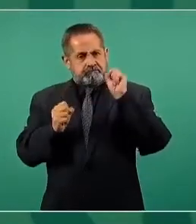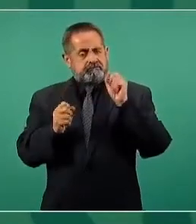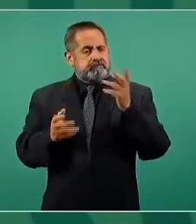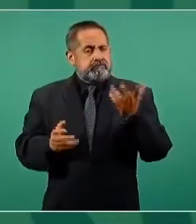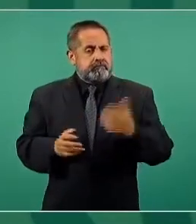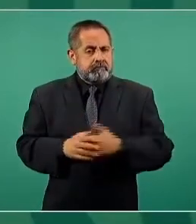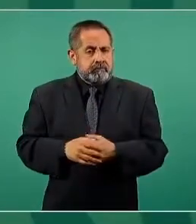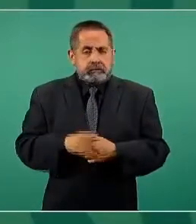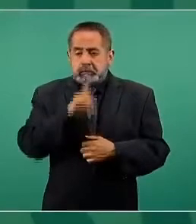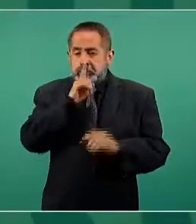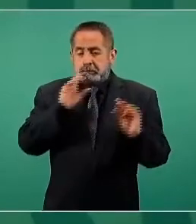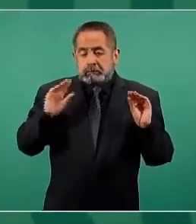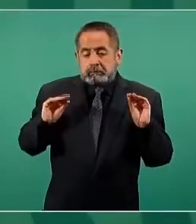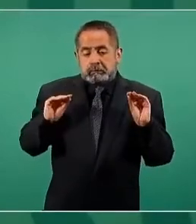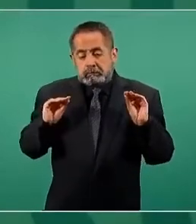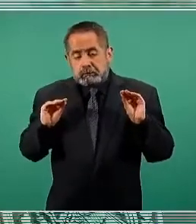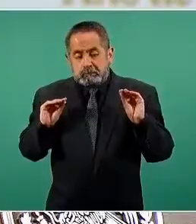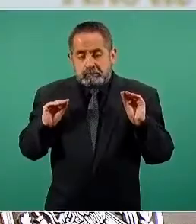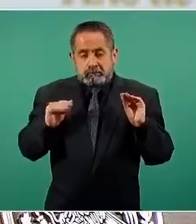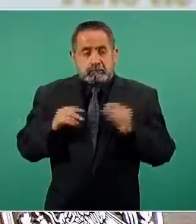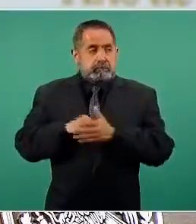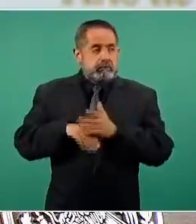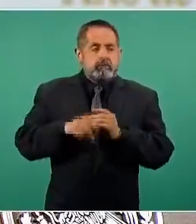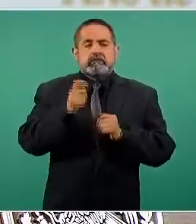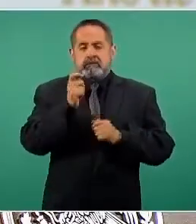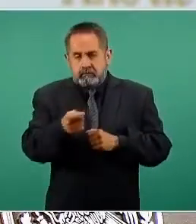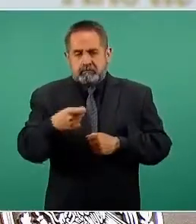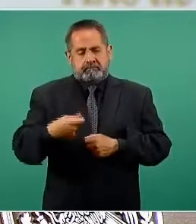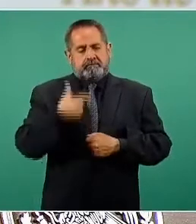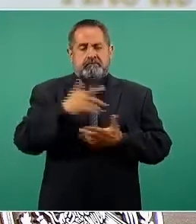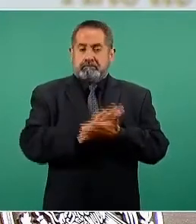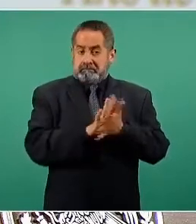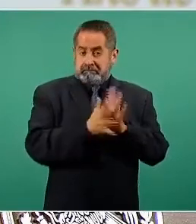Y quedarse callado es ser cómplice.